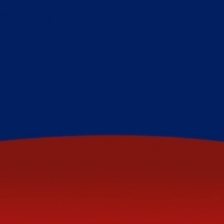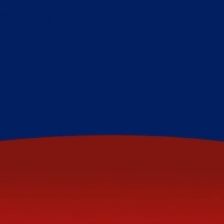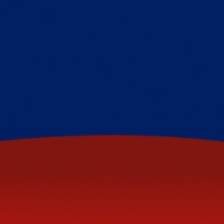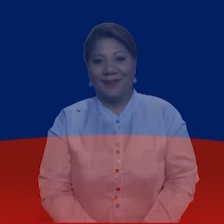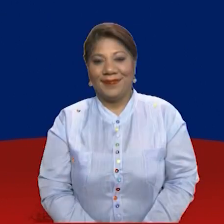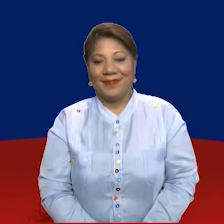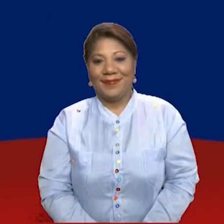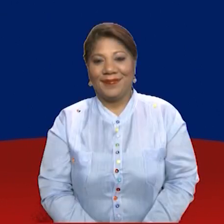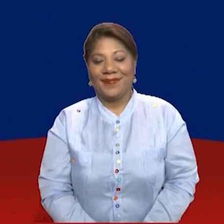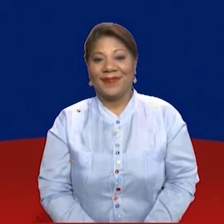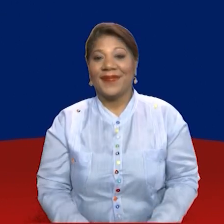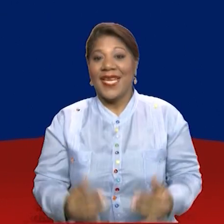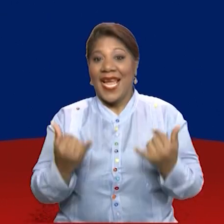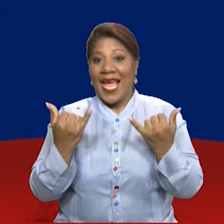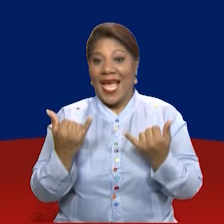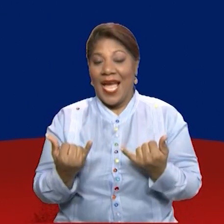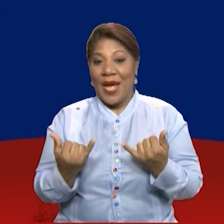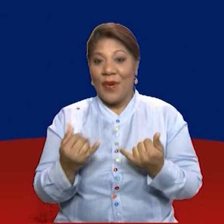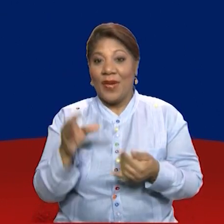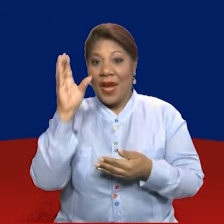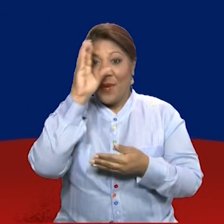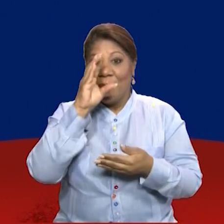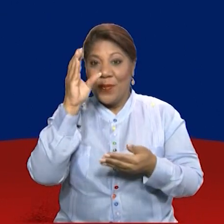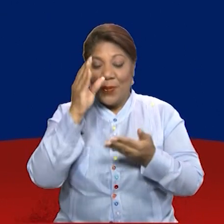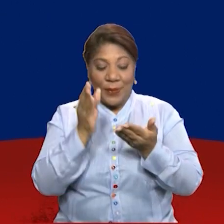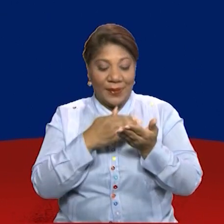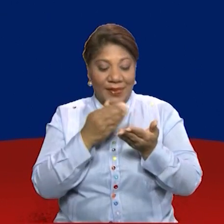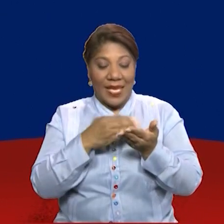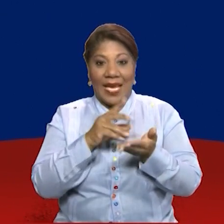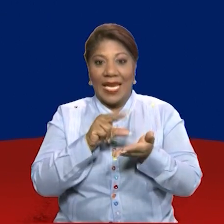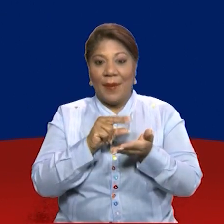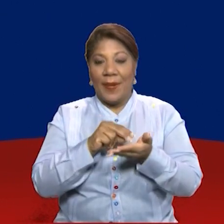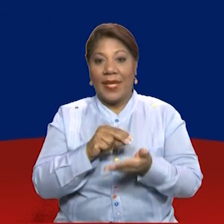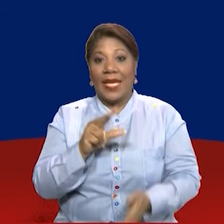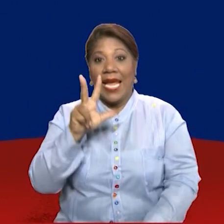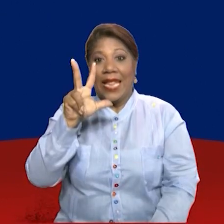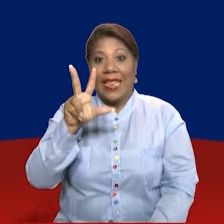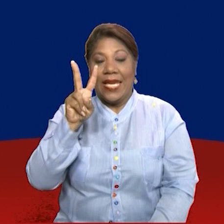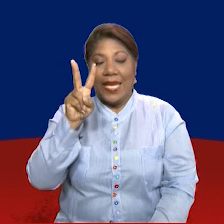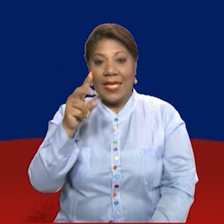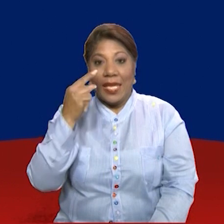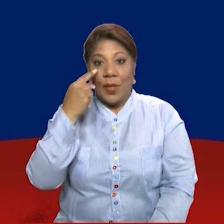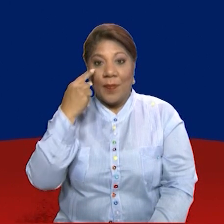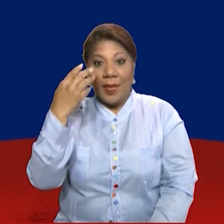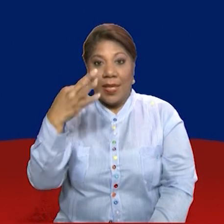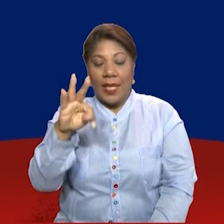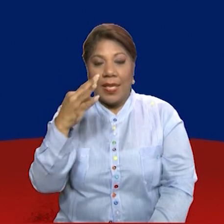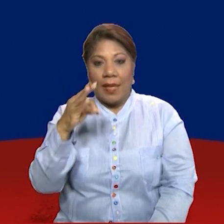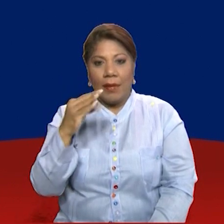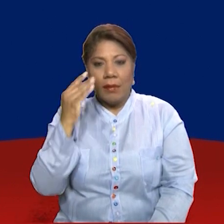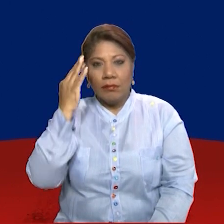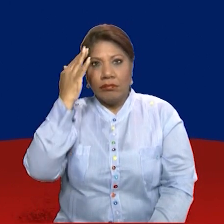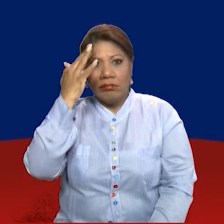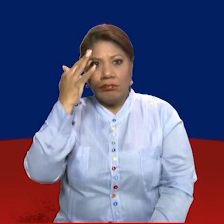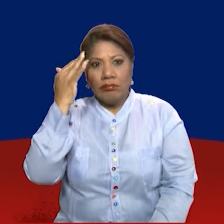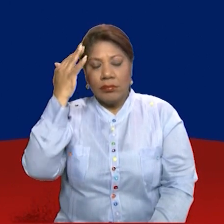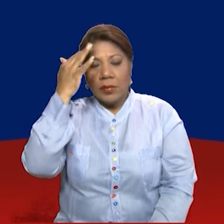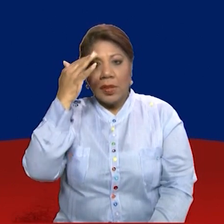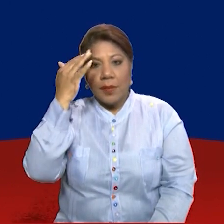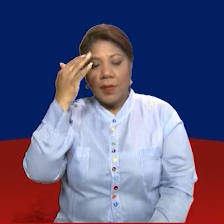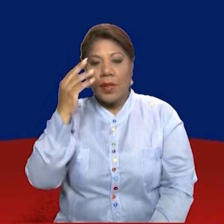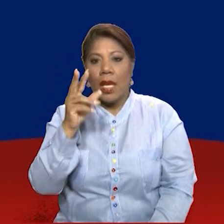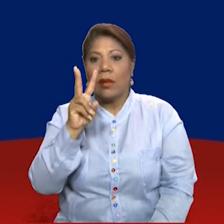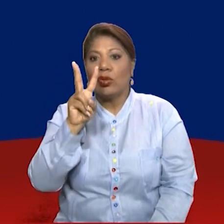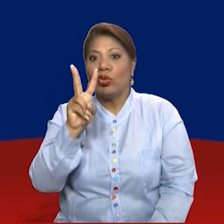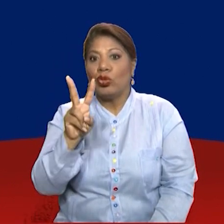Muy bien chicos, aquí en la página 32 vamos a realizar la siguiente actividad. Van a reflexionar y expresar dos